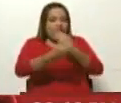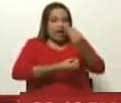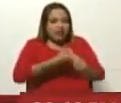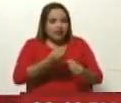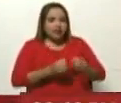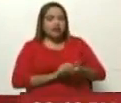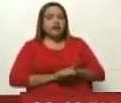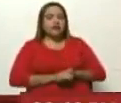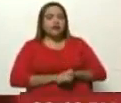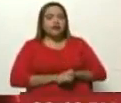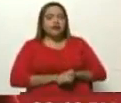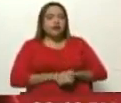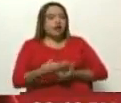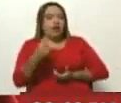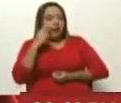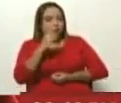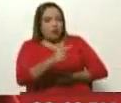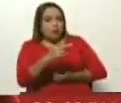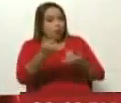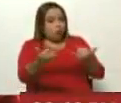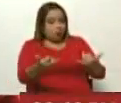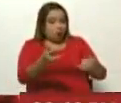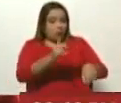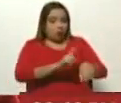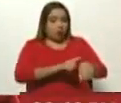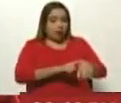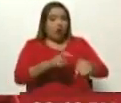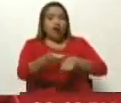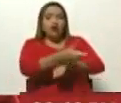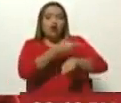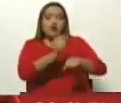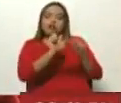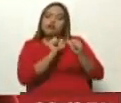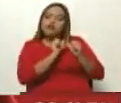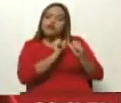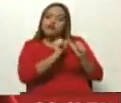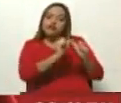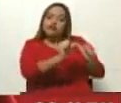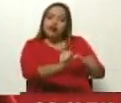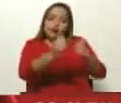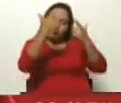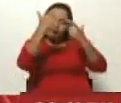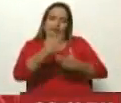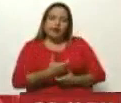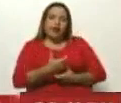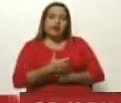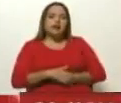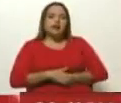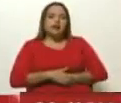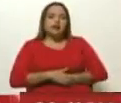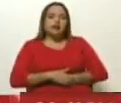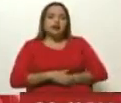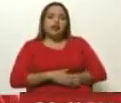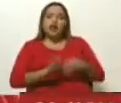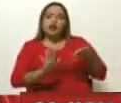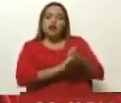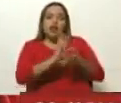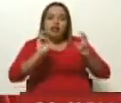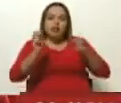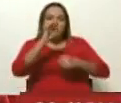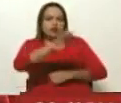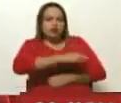Entonces, ¿qué vemos allí en el presente? El gobierno mantiene su postura de que en la parte social